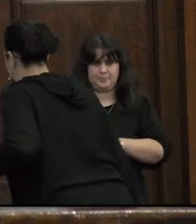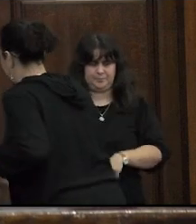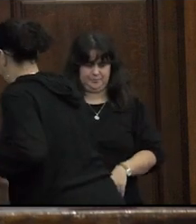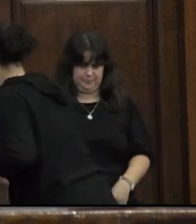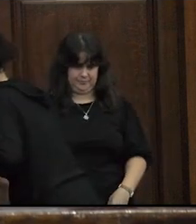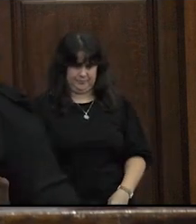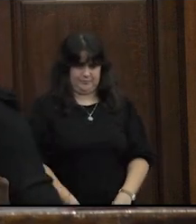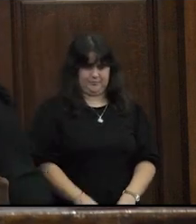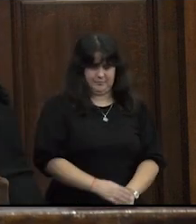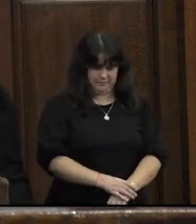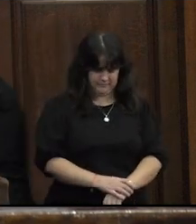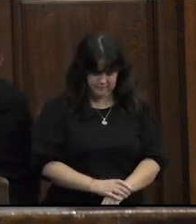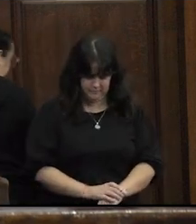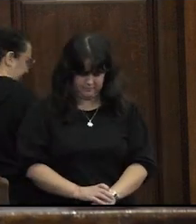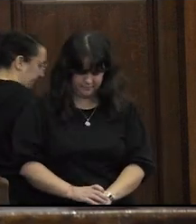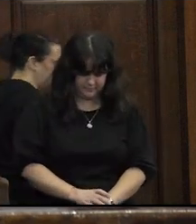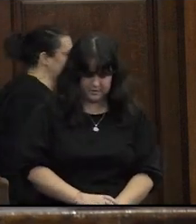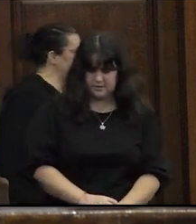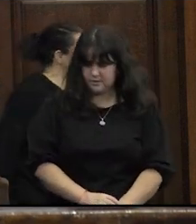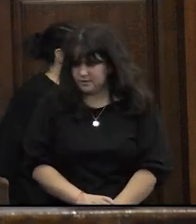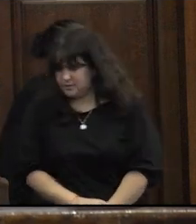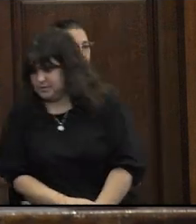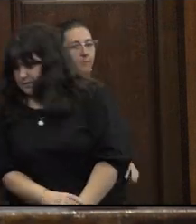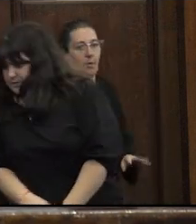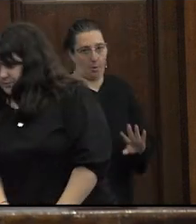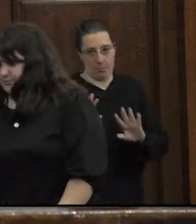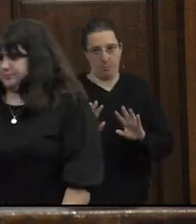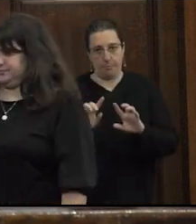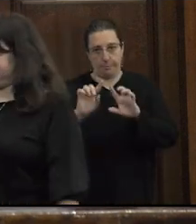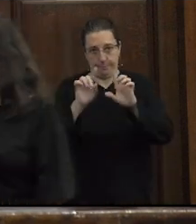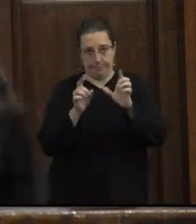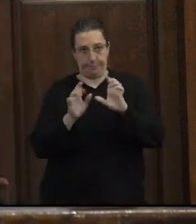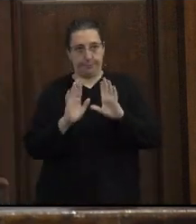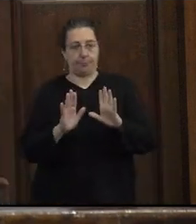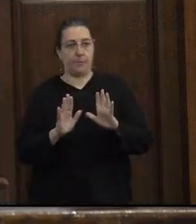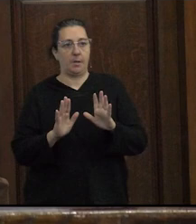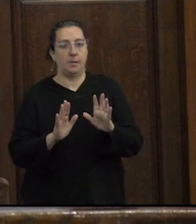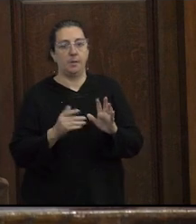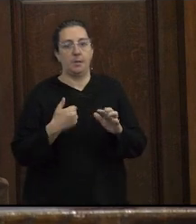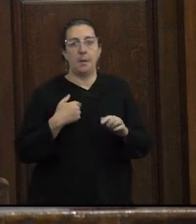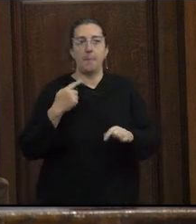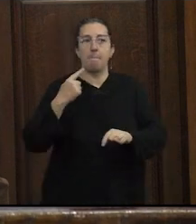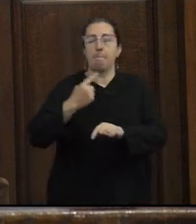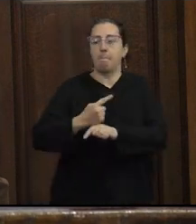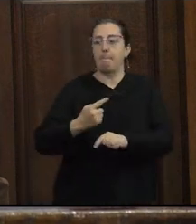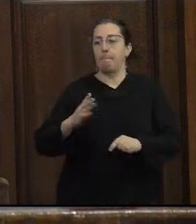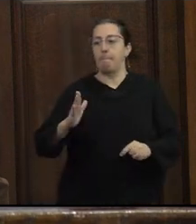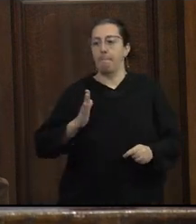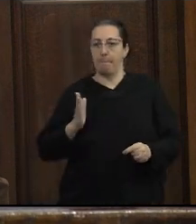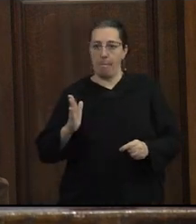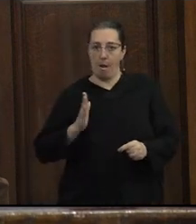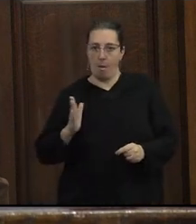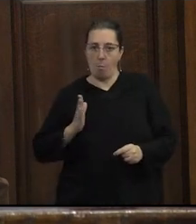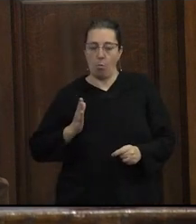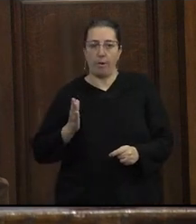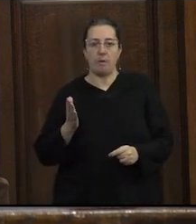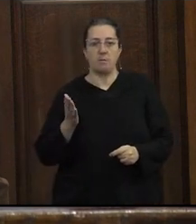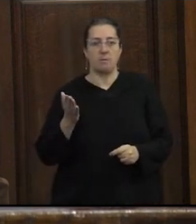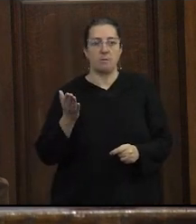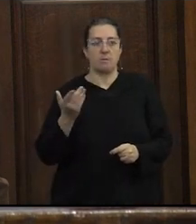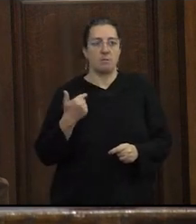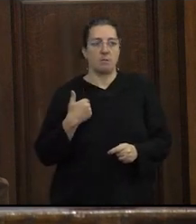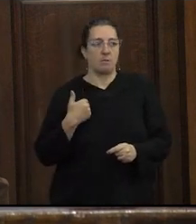a ver voy a hacer un paréntesis y después vuelvo con Zapsay los mandatos para las mujeres en un